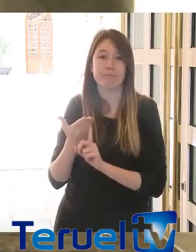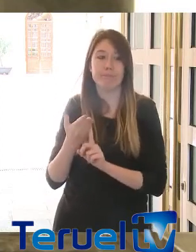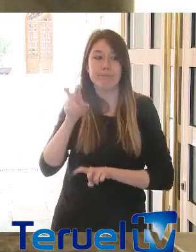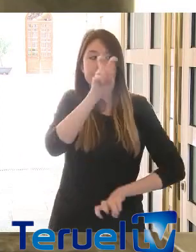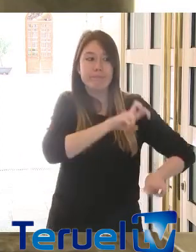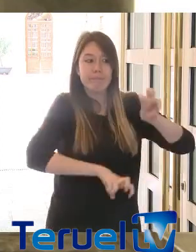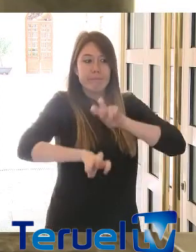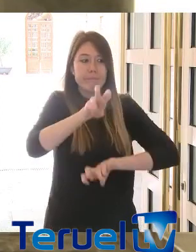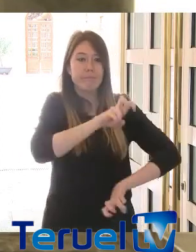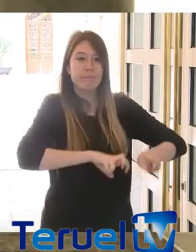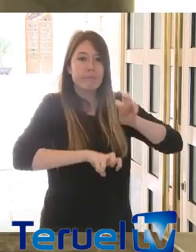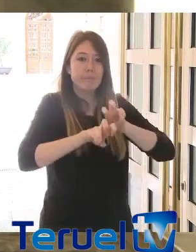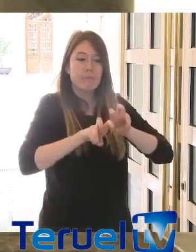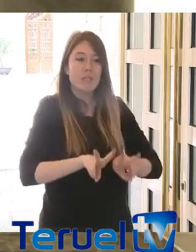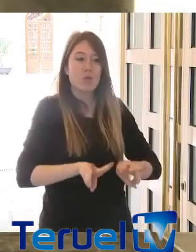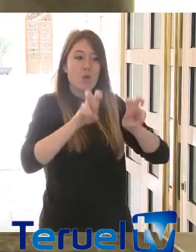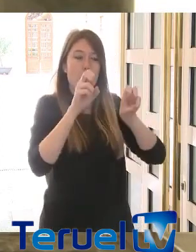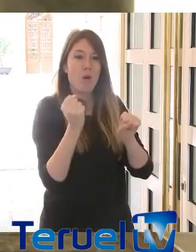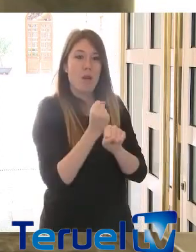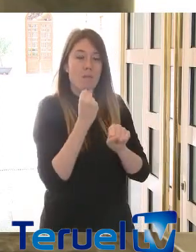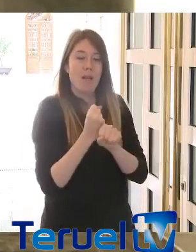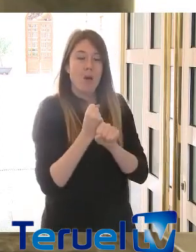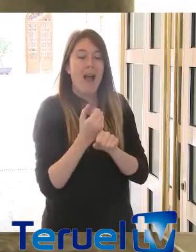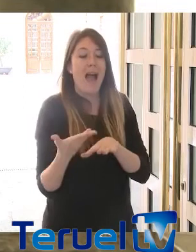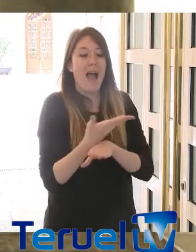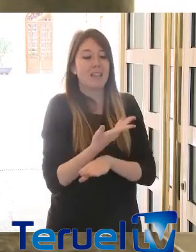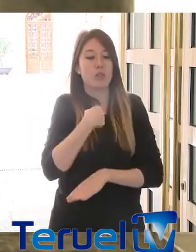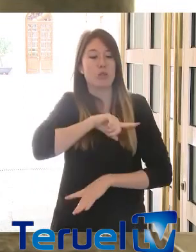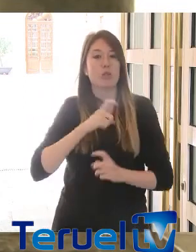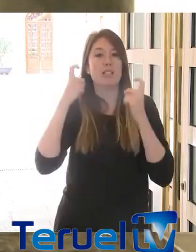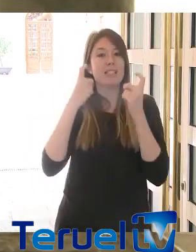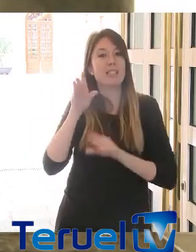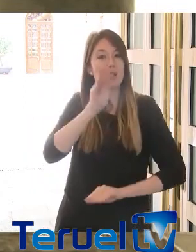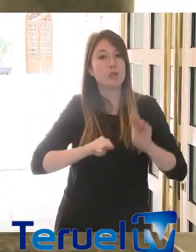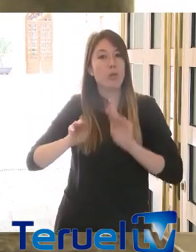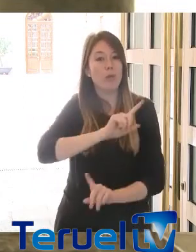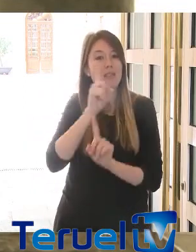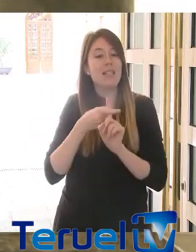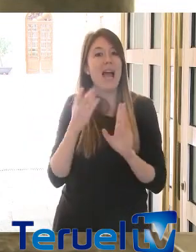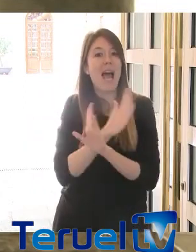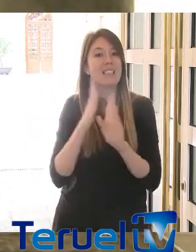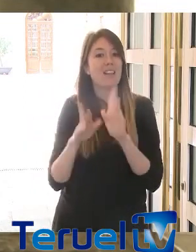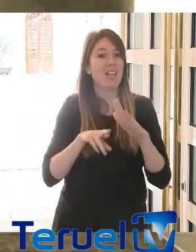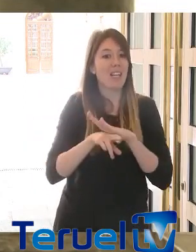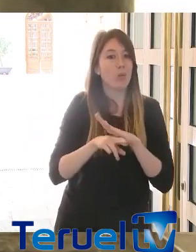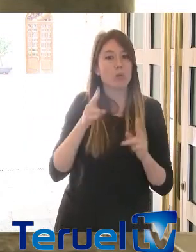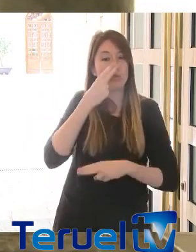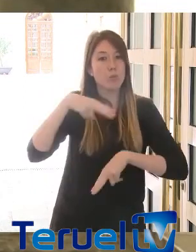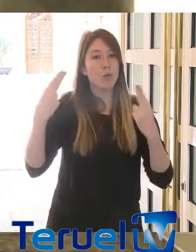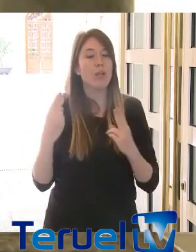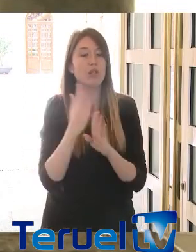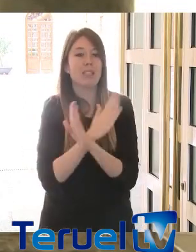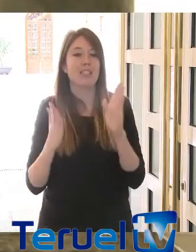búsqueda de una salida, busquemos soluciones para ellos a través de los recursos públicos y a través de este plan aragonés.